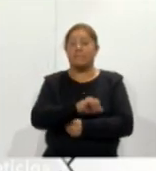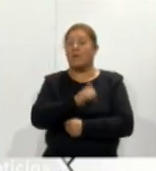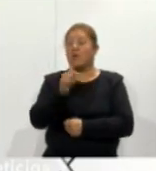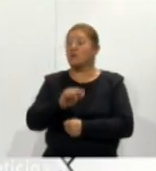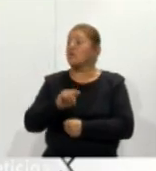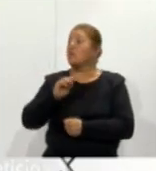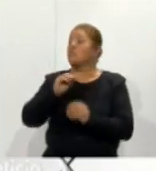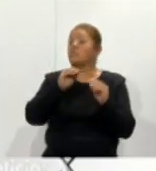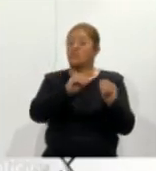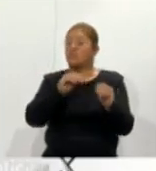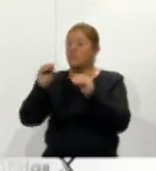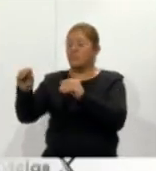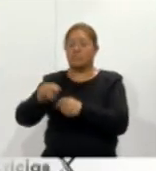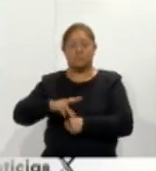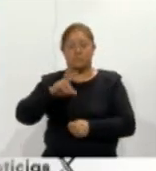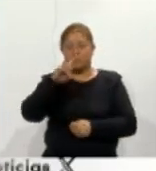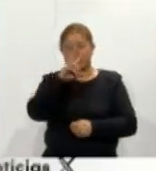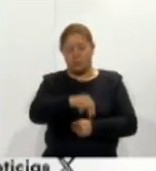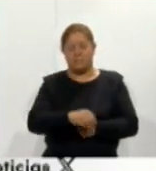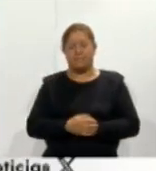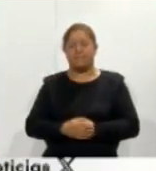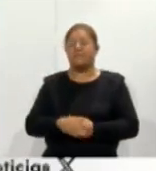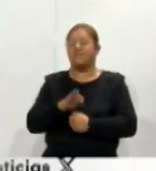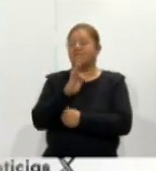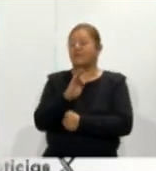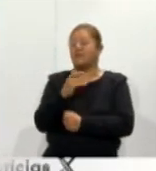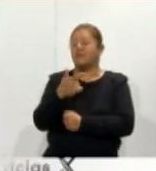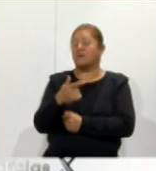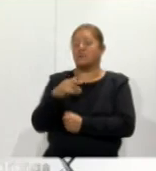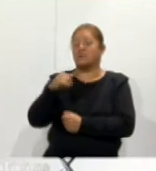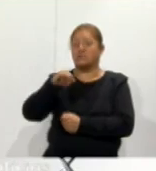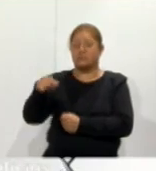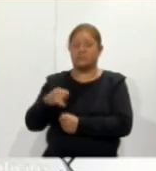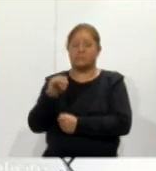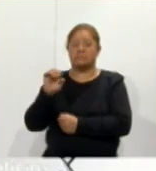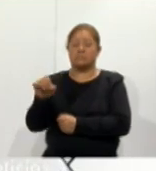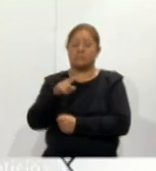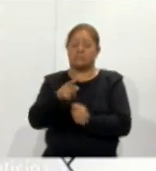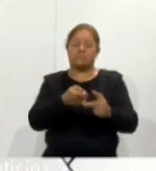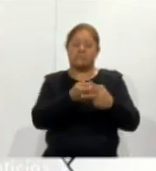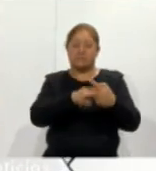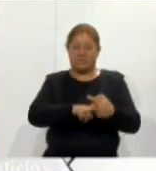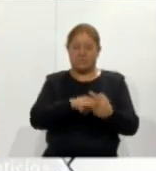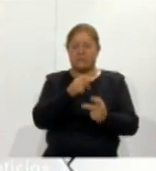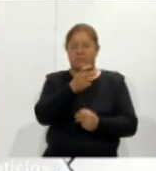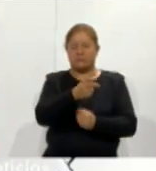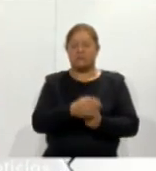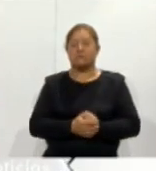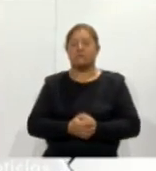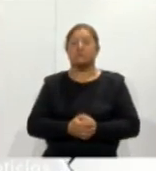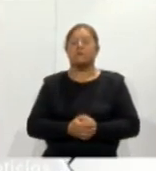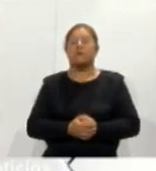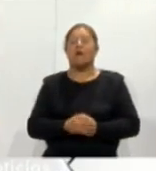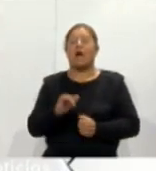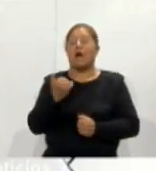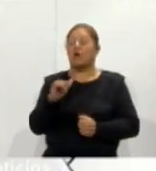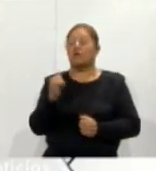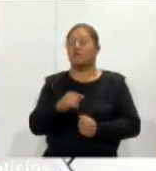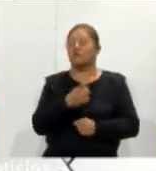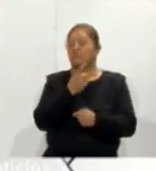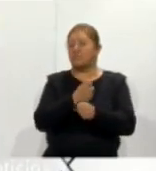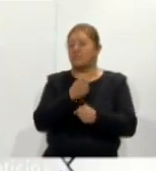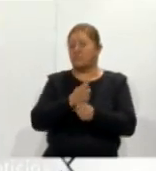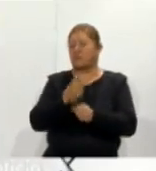inmediata. La Fiscalía General de Justicia del Estado deberá comenzar operaciones a más tardar el 1 de agosto de